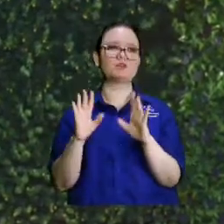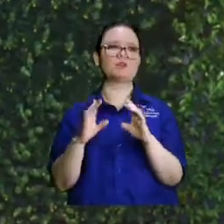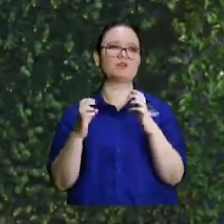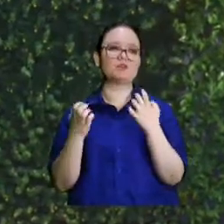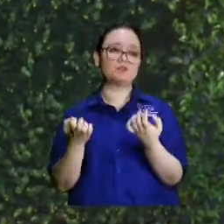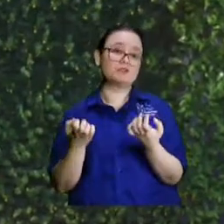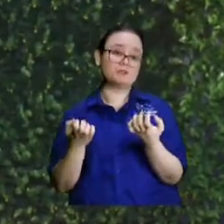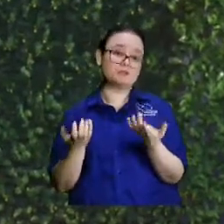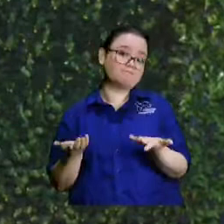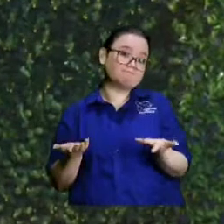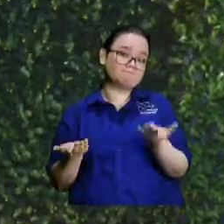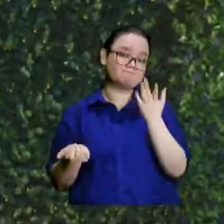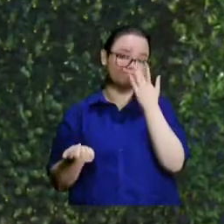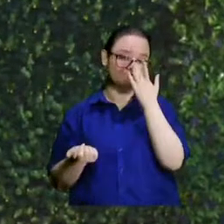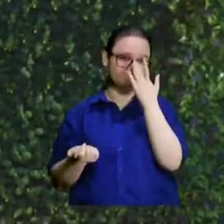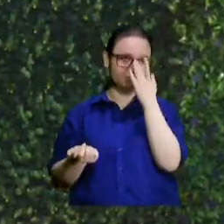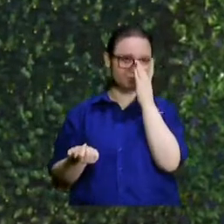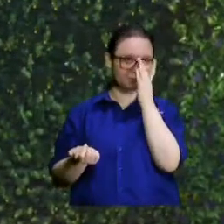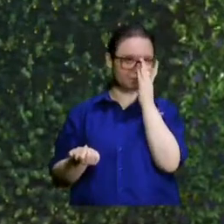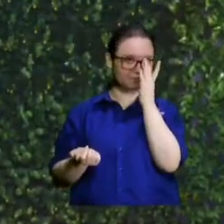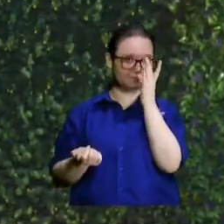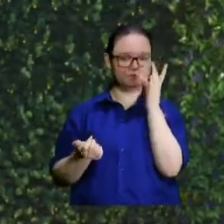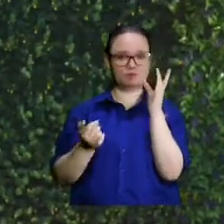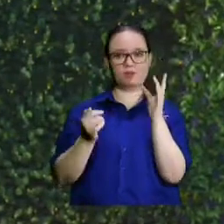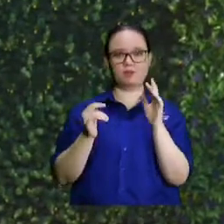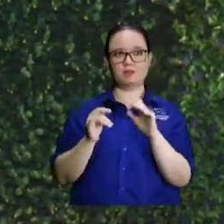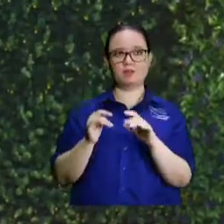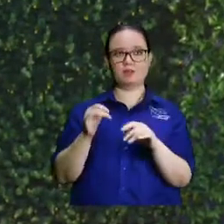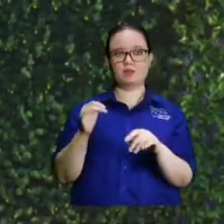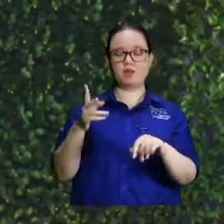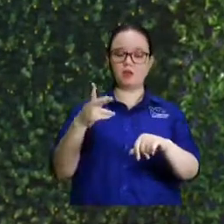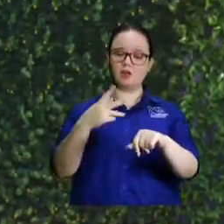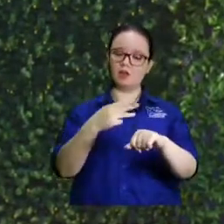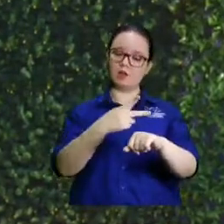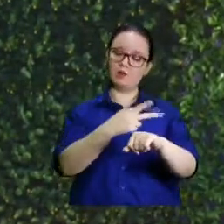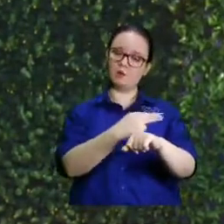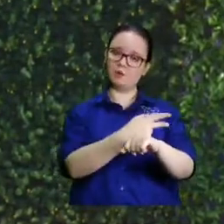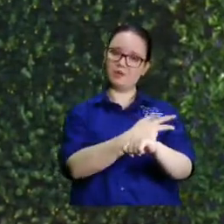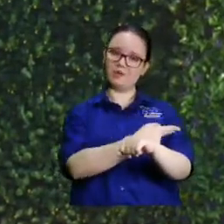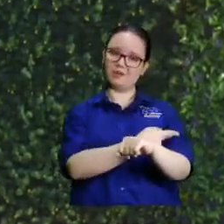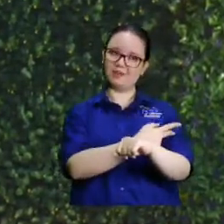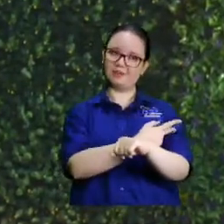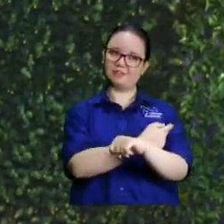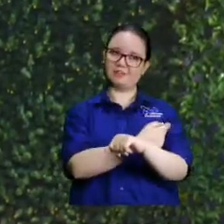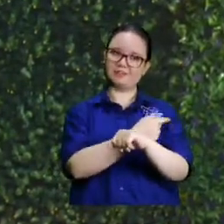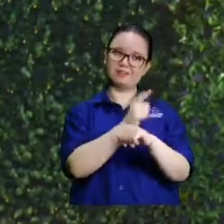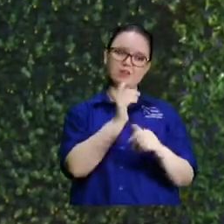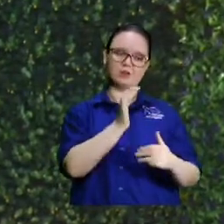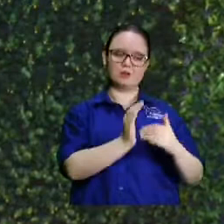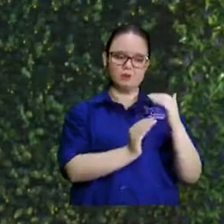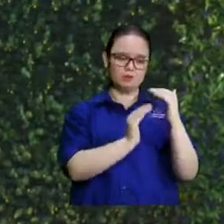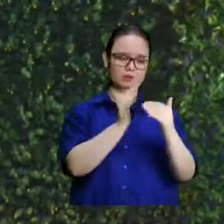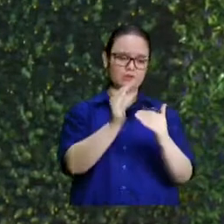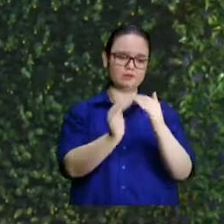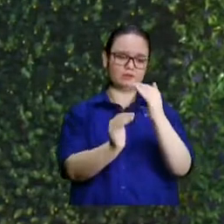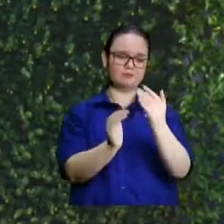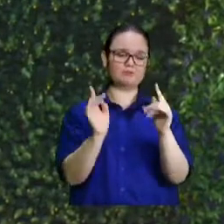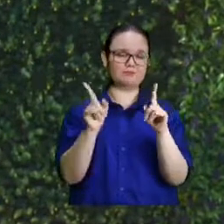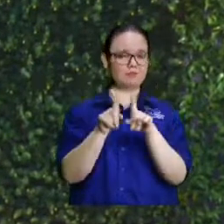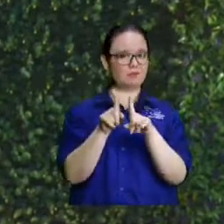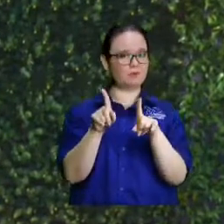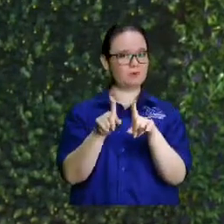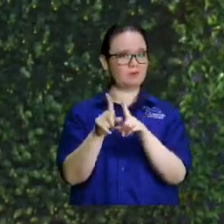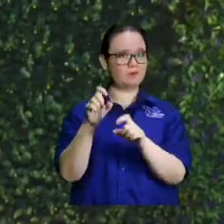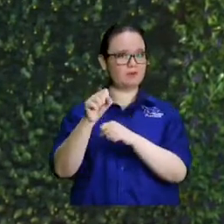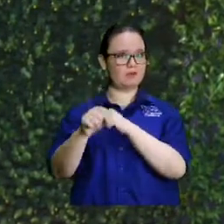o no vaya y que son las ovejas cuando avanzan en su comunión con Dios y con el lugar en donde se congregan no